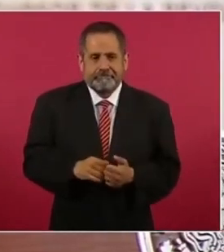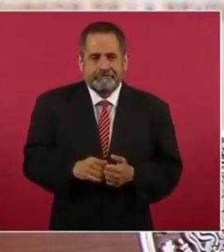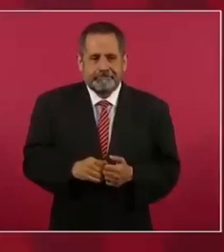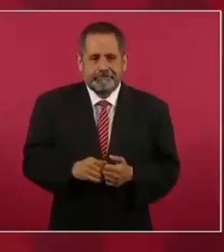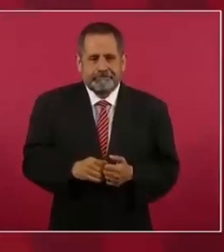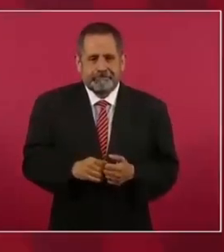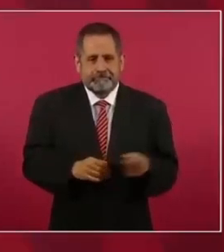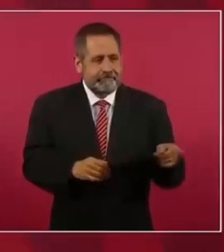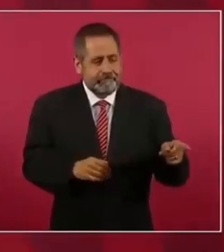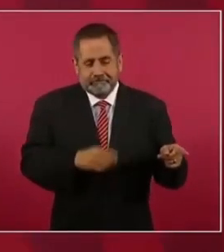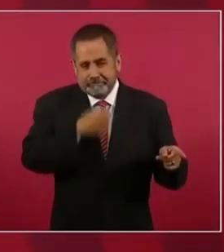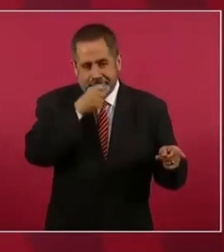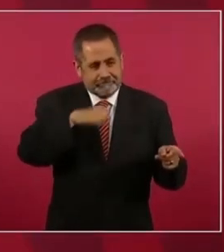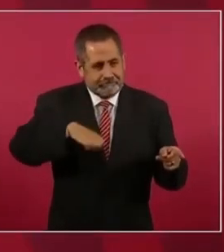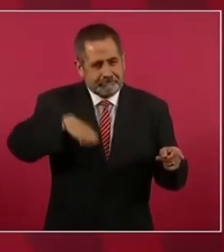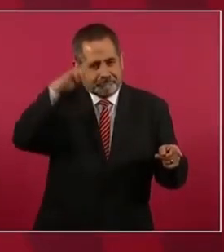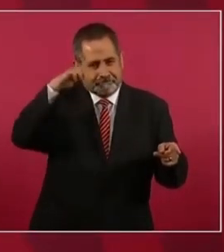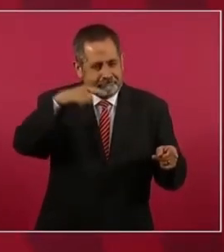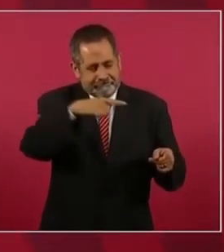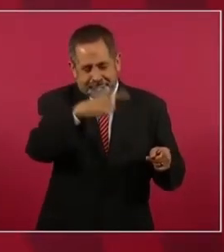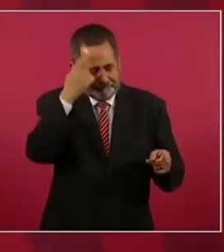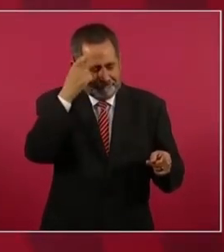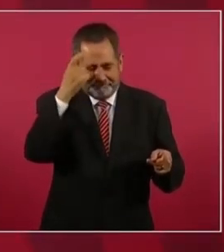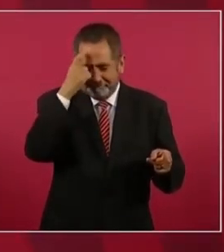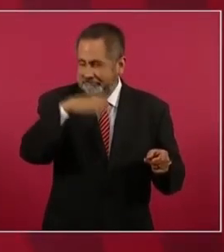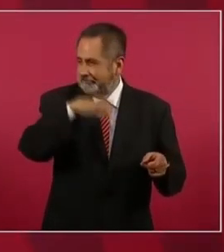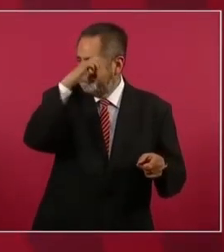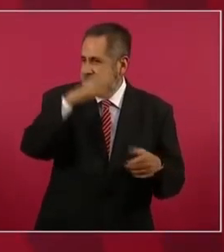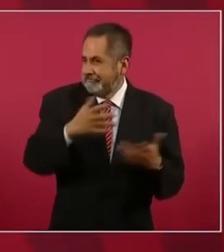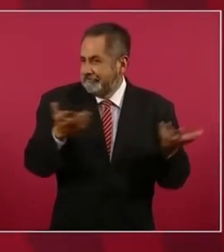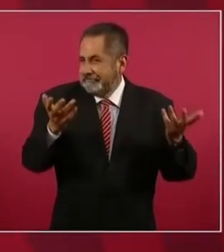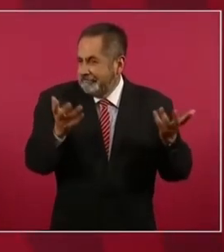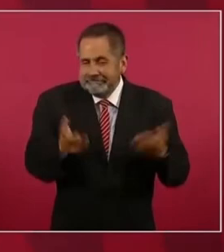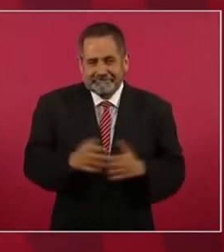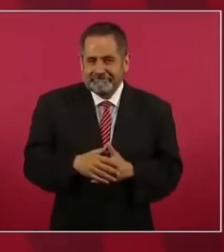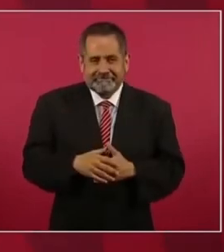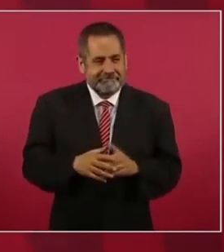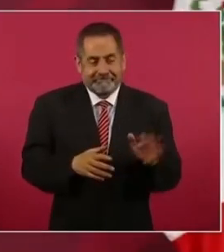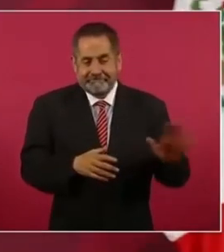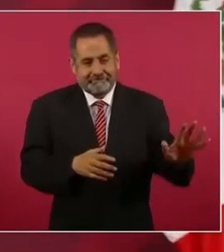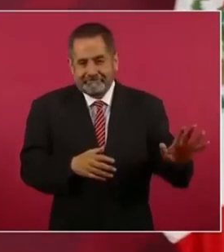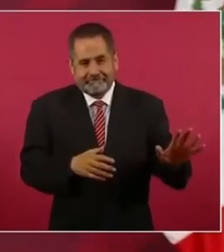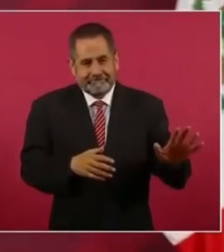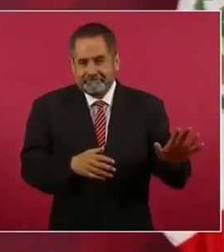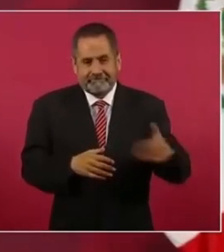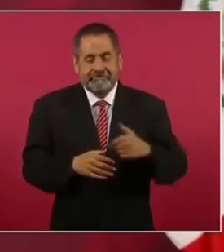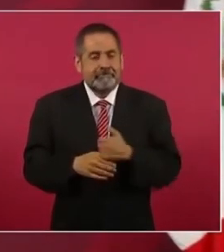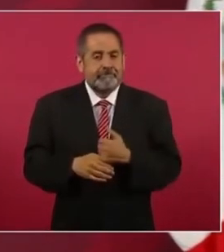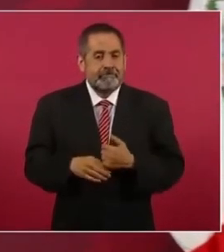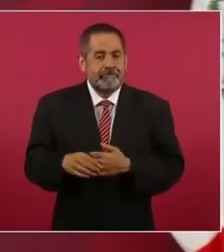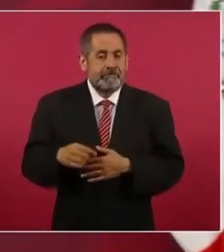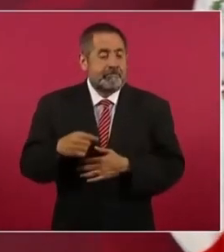pues de la edad. Por eso, yo no puedo seguir,